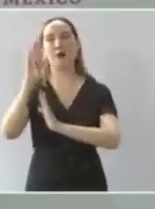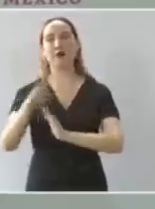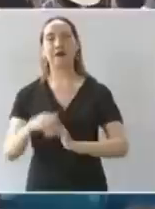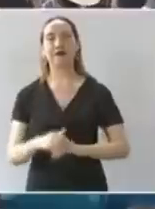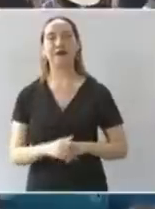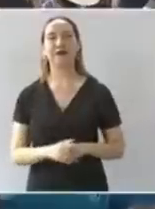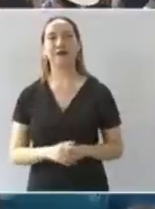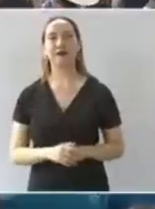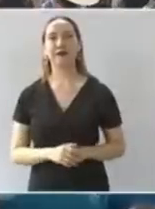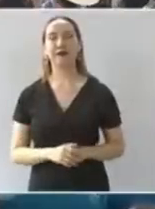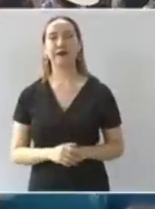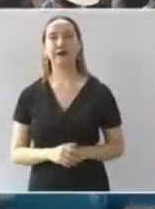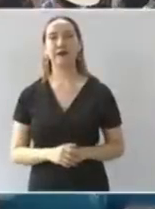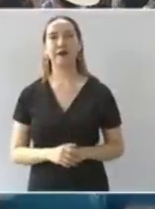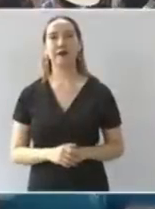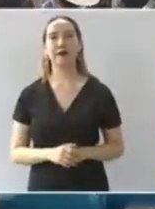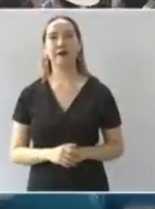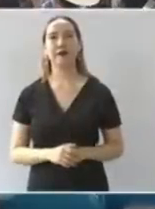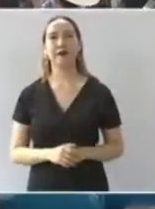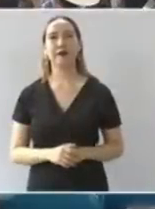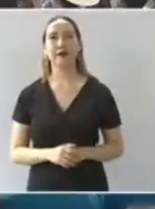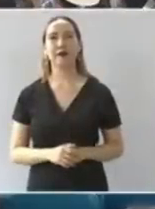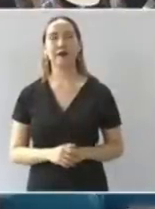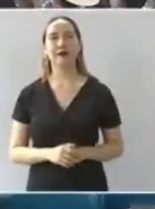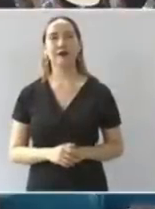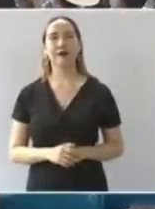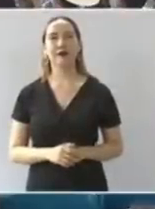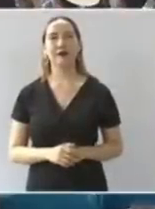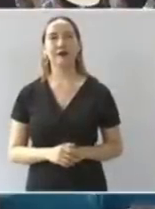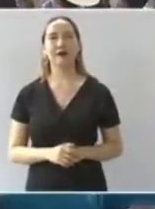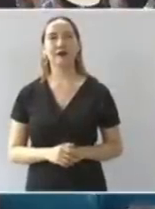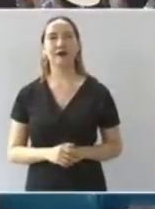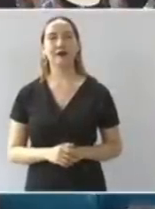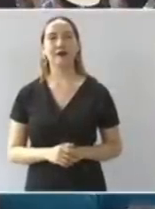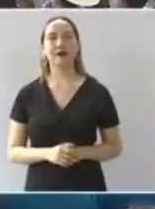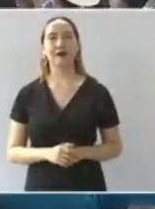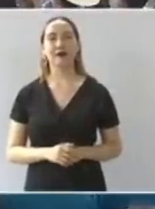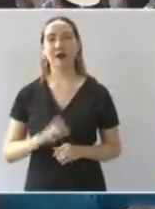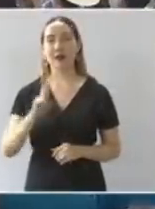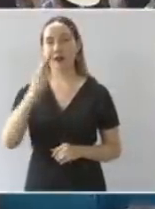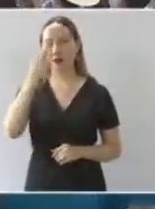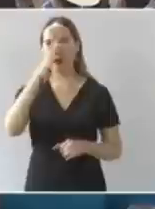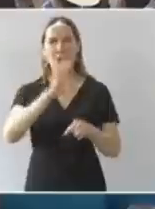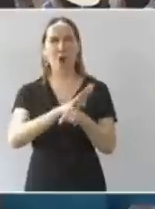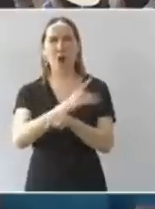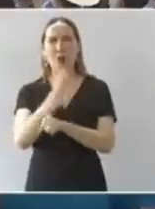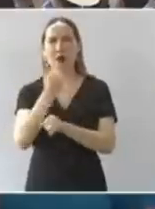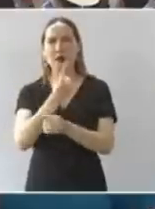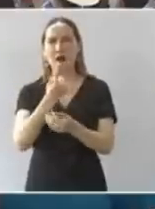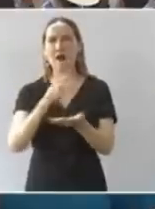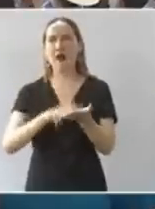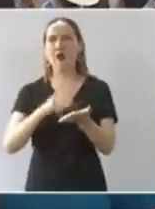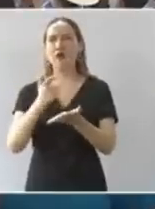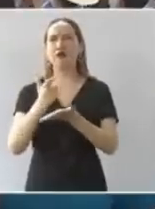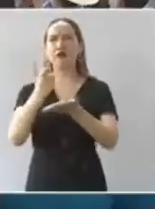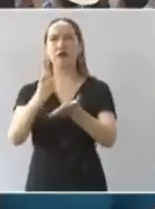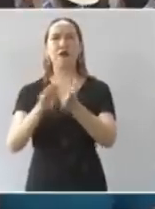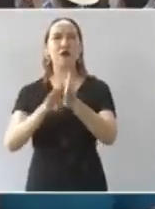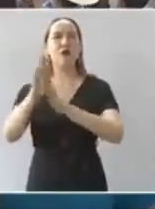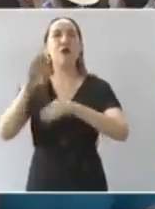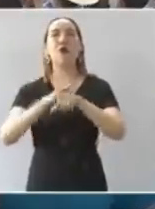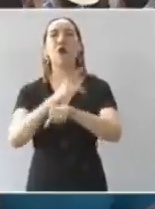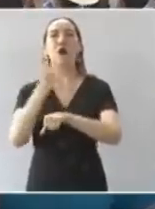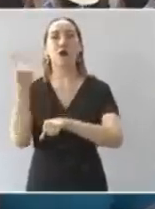por la fórmula cero corrupción cero impunidad